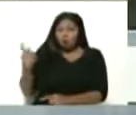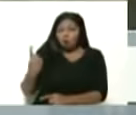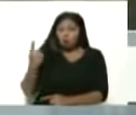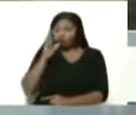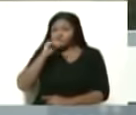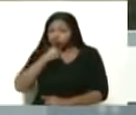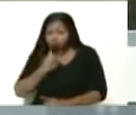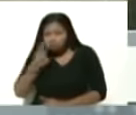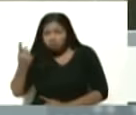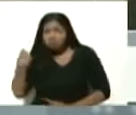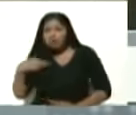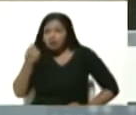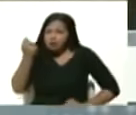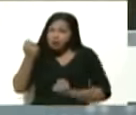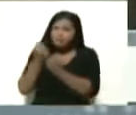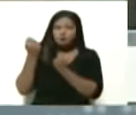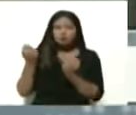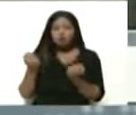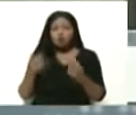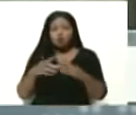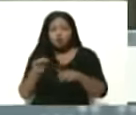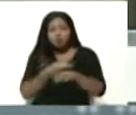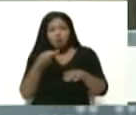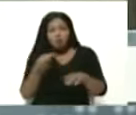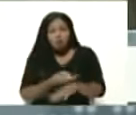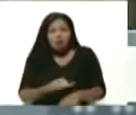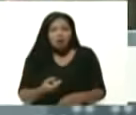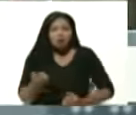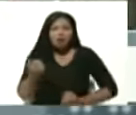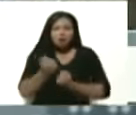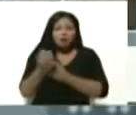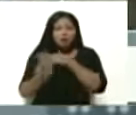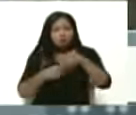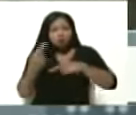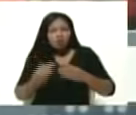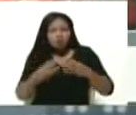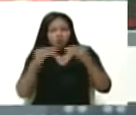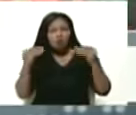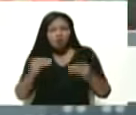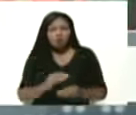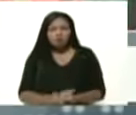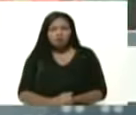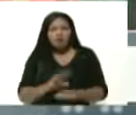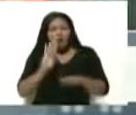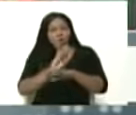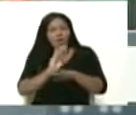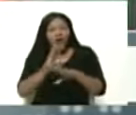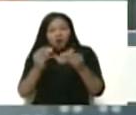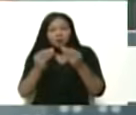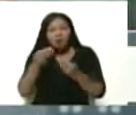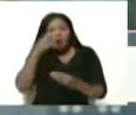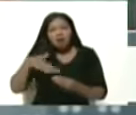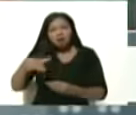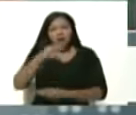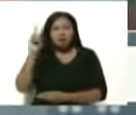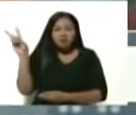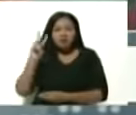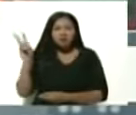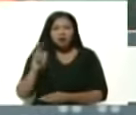tiene gobierno. Gobierno popular, gobierno revolucionario. Para proteger al pueblo de Venezuela.